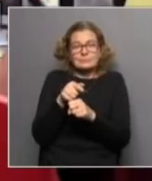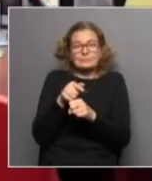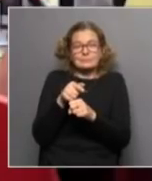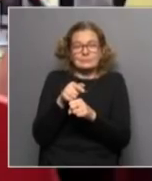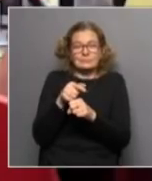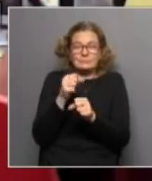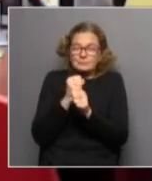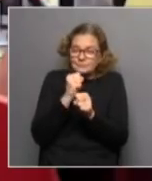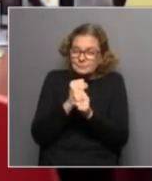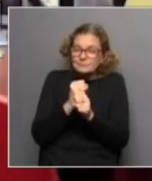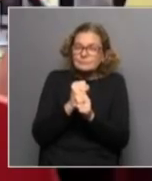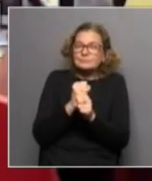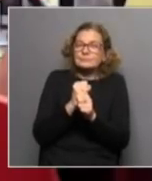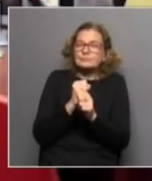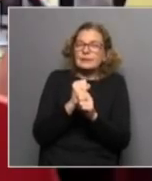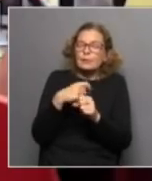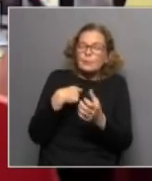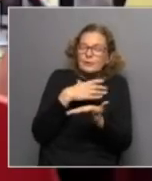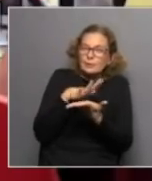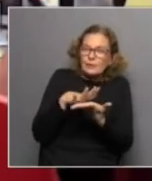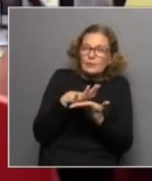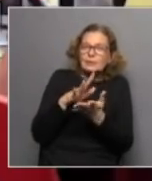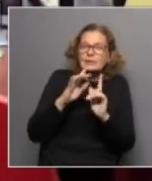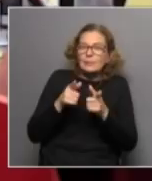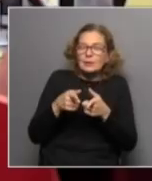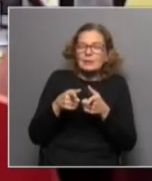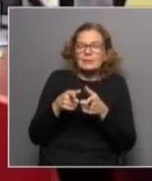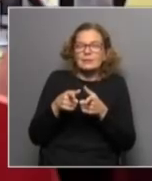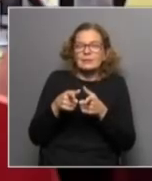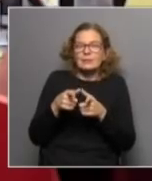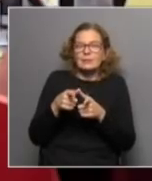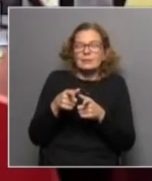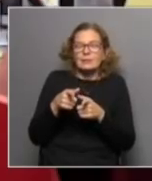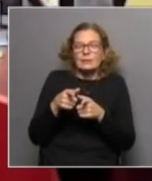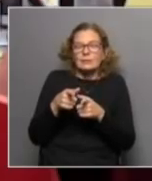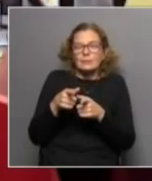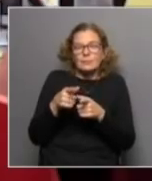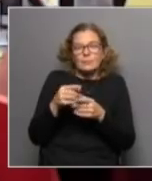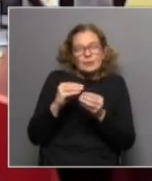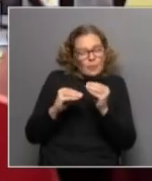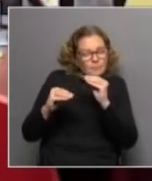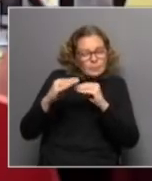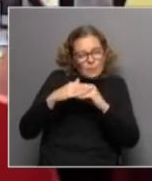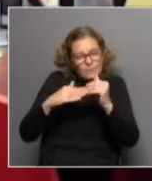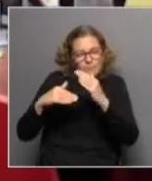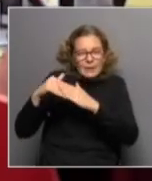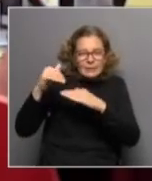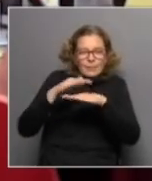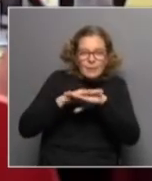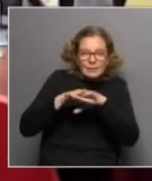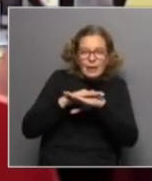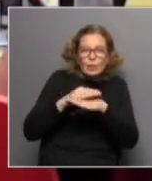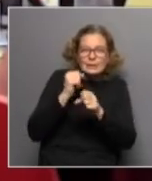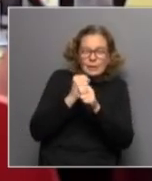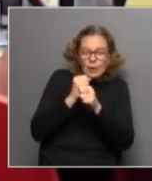de trabajo o este tipo de situaciones tratamos también de construirlo de forma basada en el trabajo